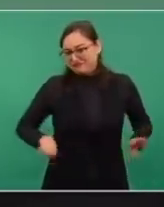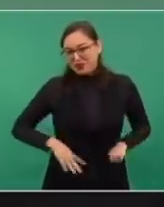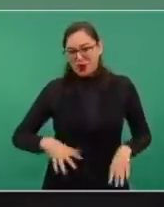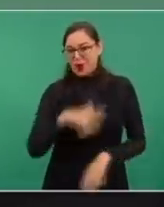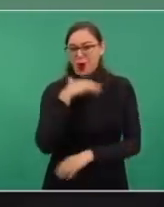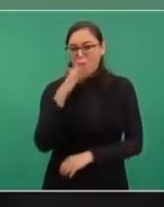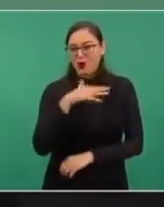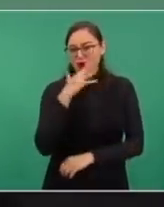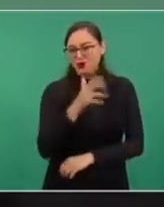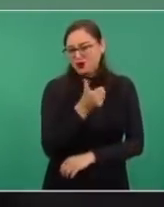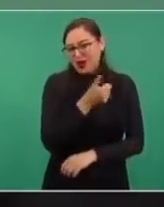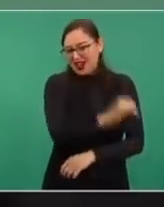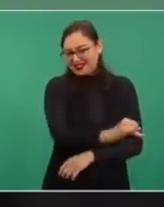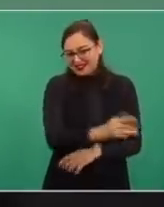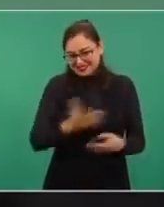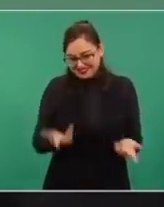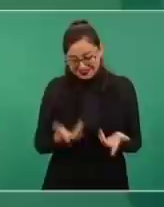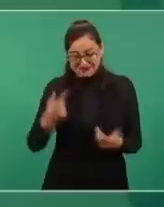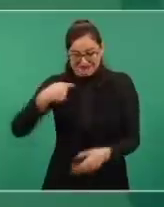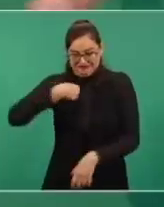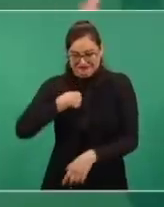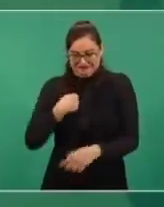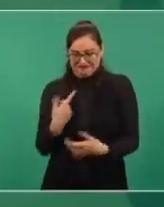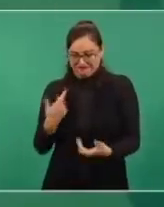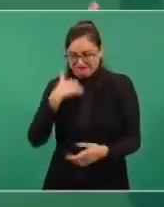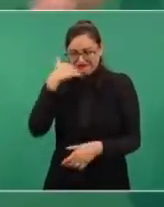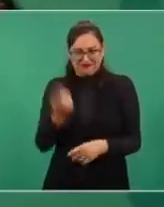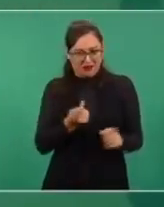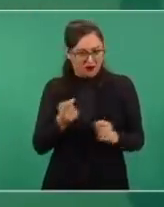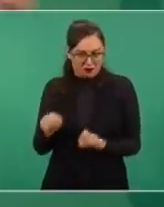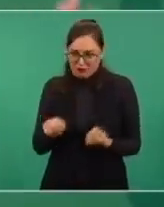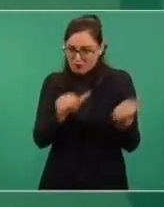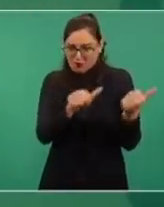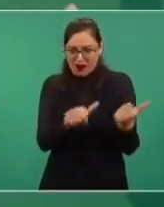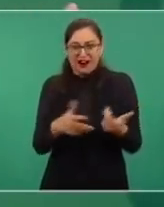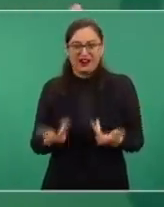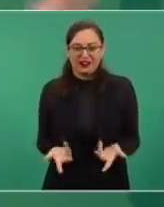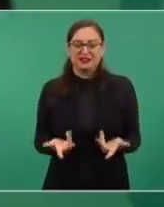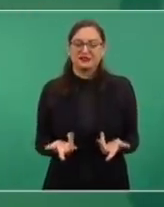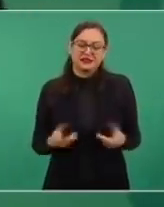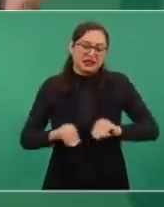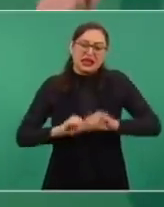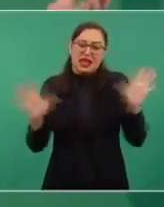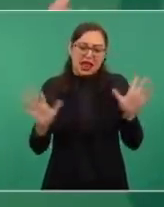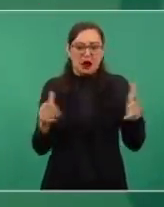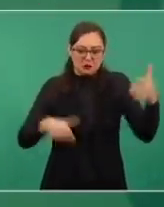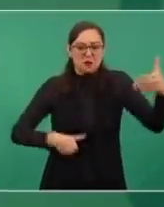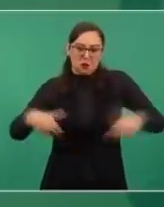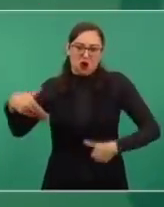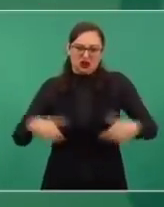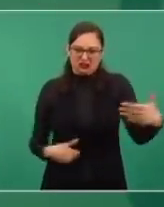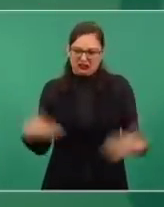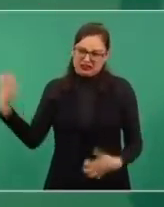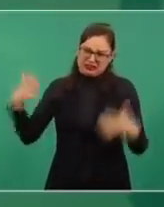corrupción. Pues no, ellos, como lo estamos viendo, están inconformes, molestísimos.